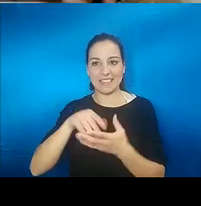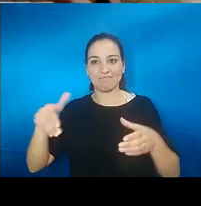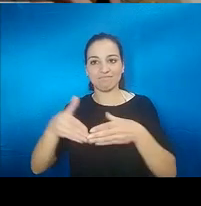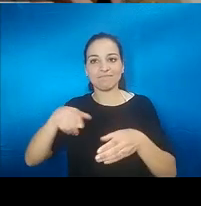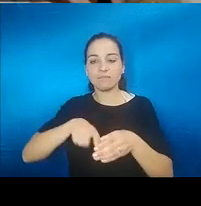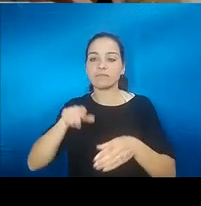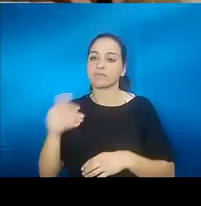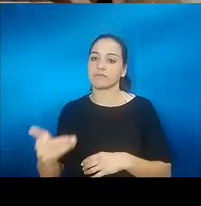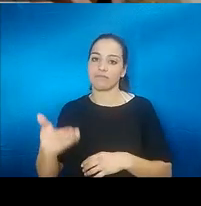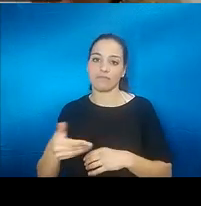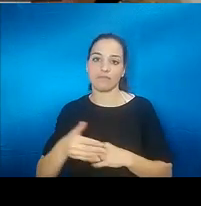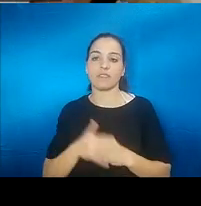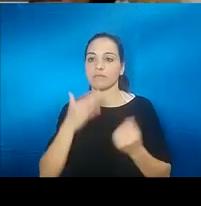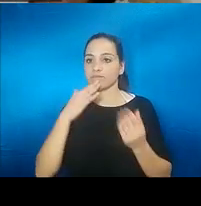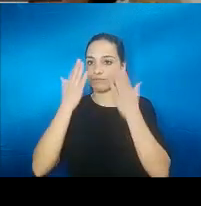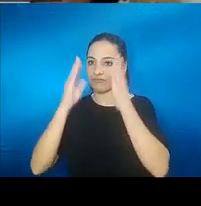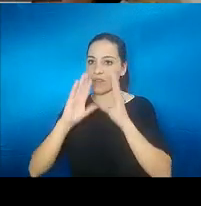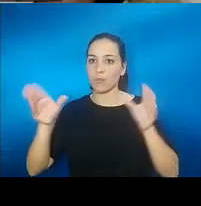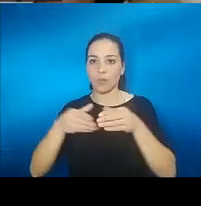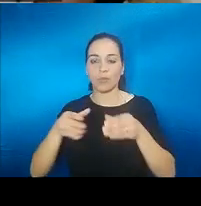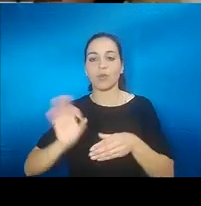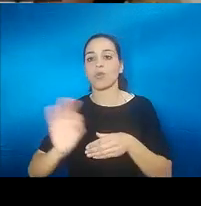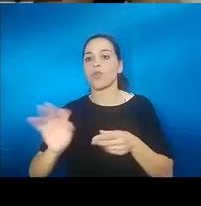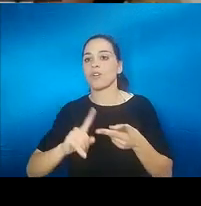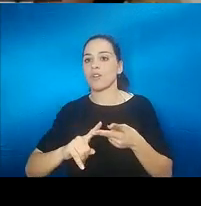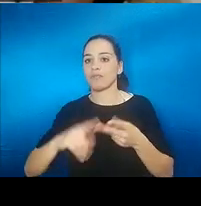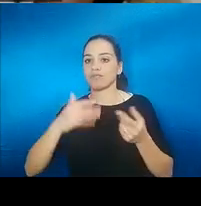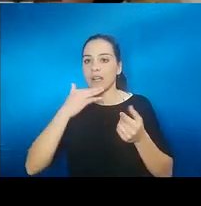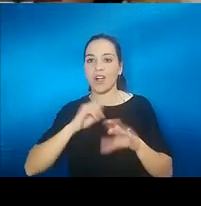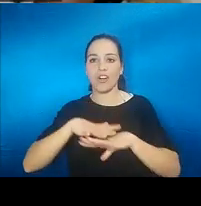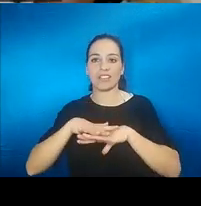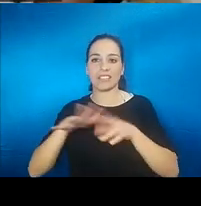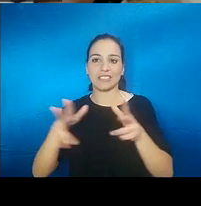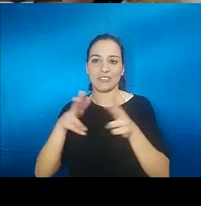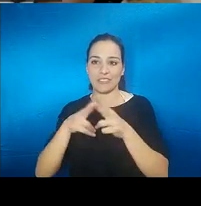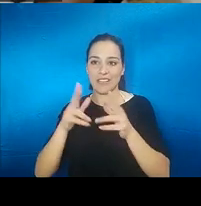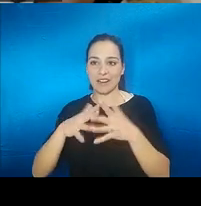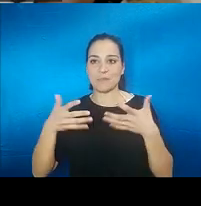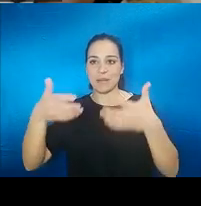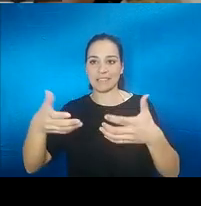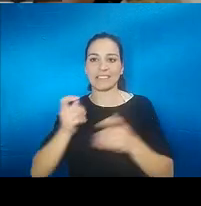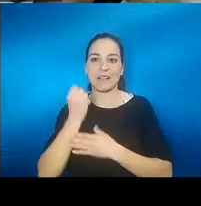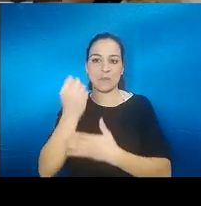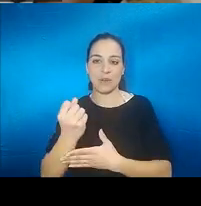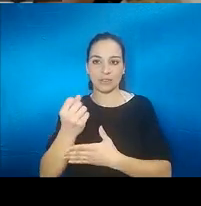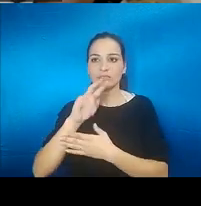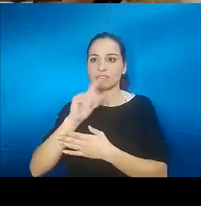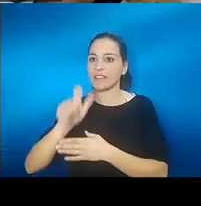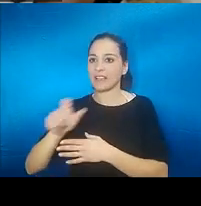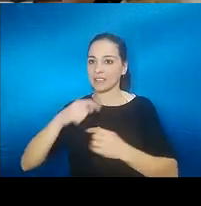En el grupo de Facebook, poner un mensaje en alguna red de apoyo que luego pueden responder otras personas.